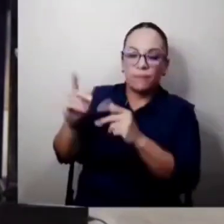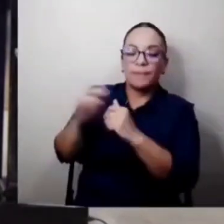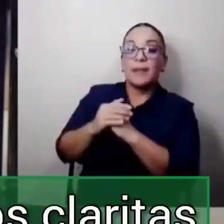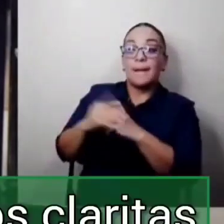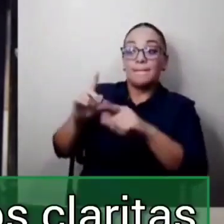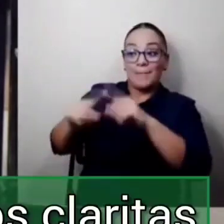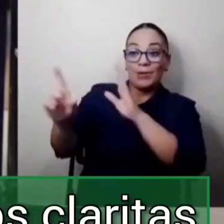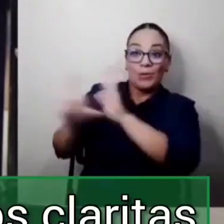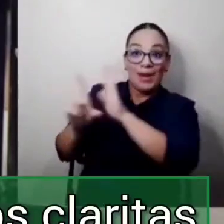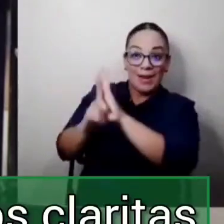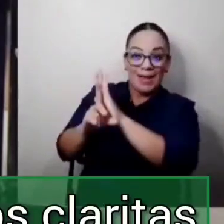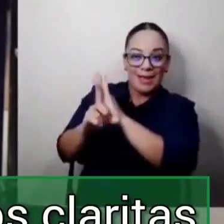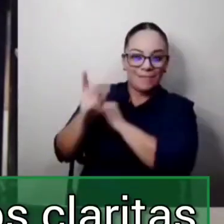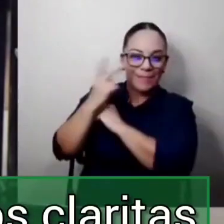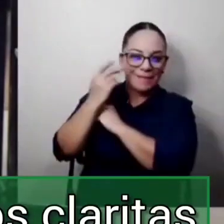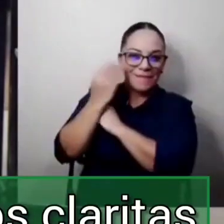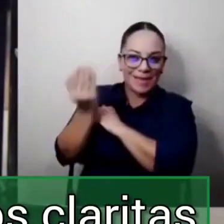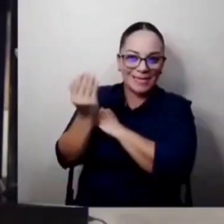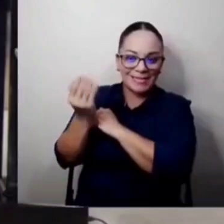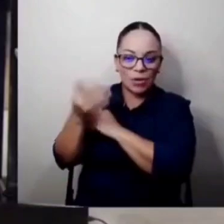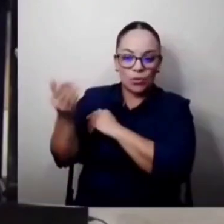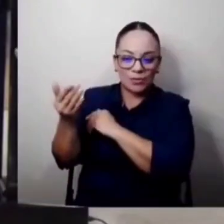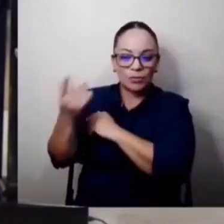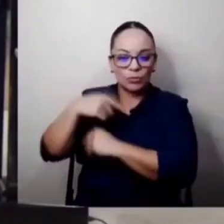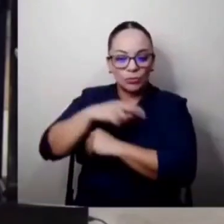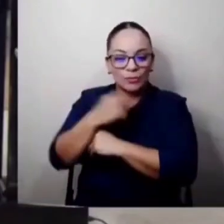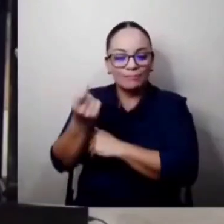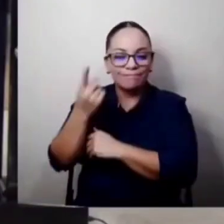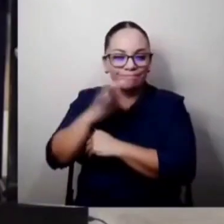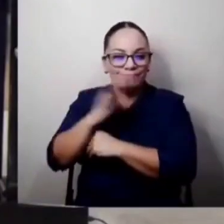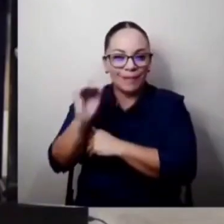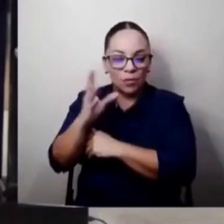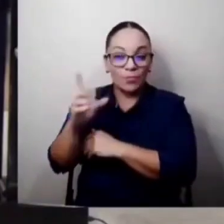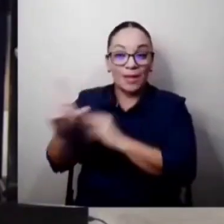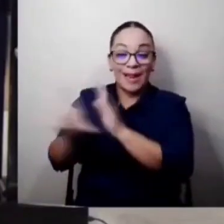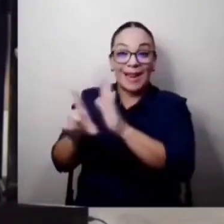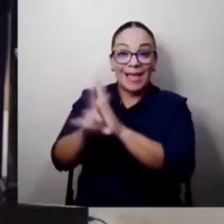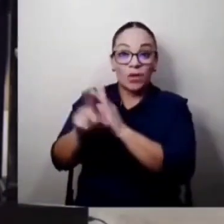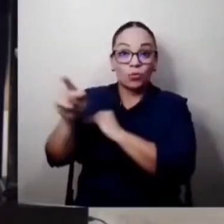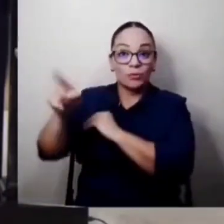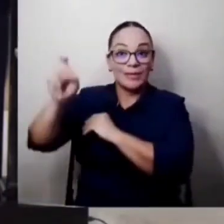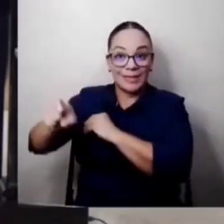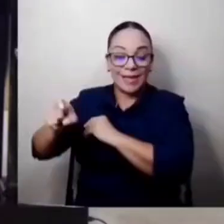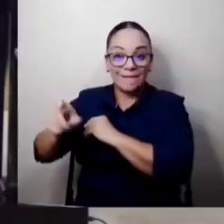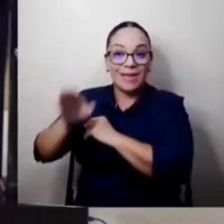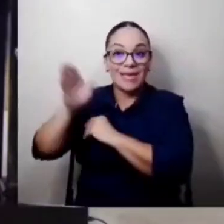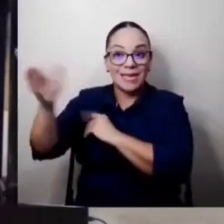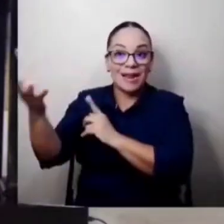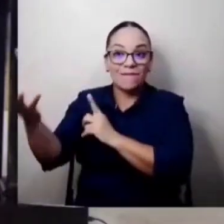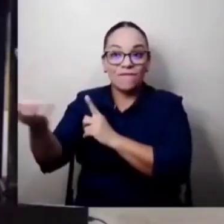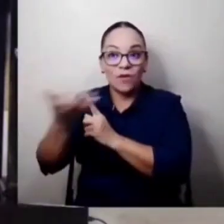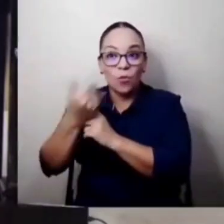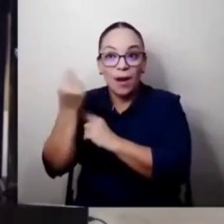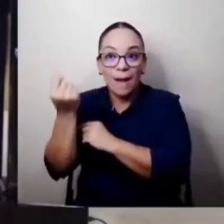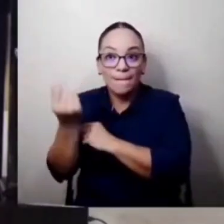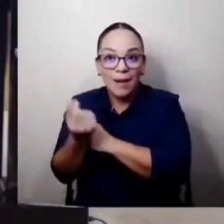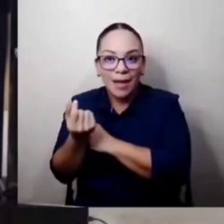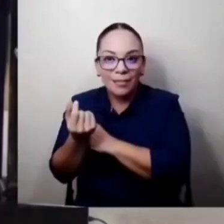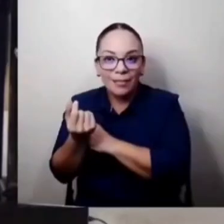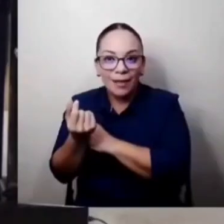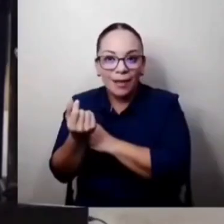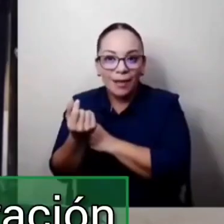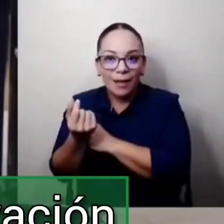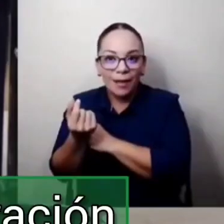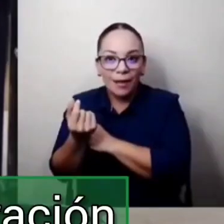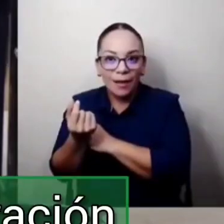vean qué fácil que son cuando las cosas las hablamos claritas, por ley, usted tenía que ir a recoger esa plata, sacársela a los maestros. Así es. Eso